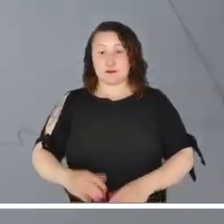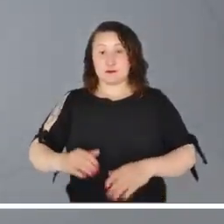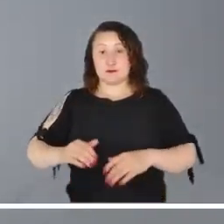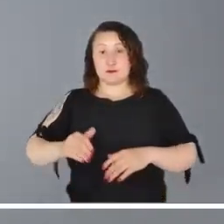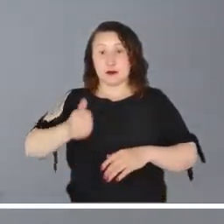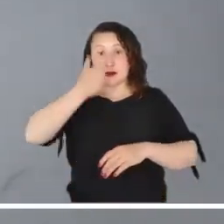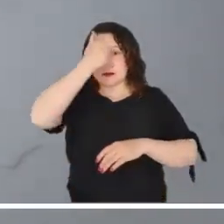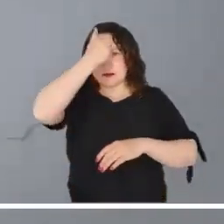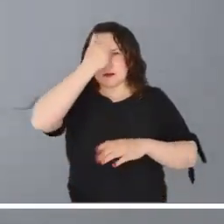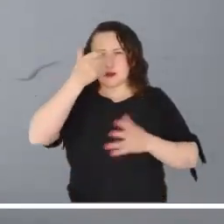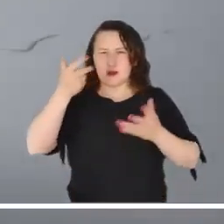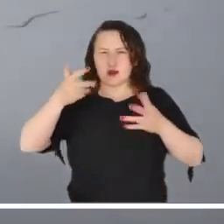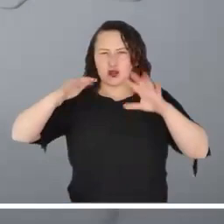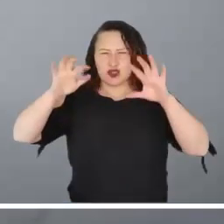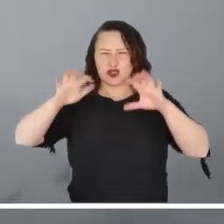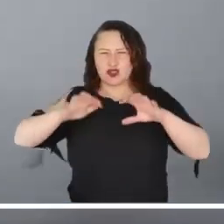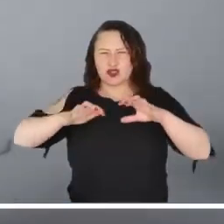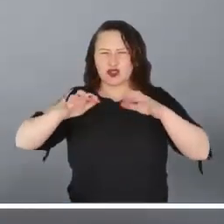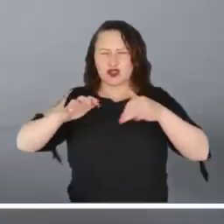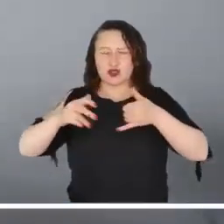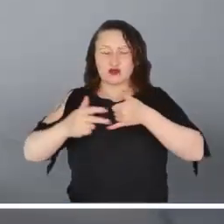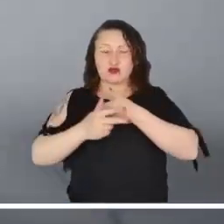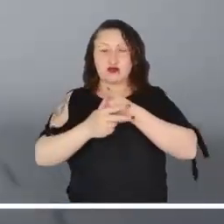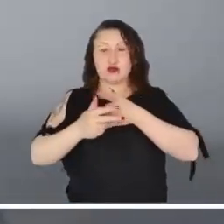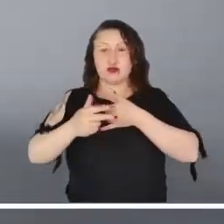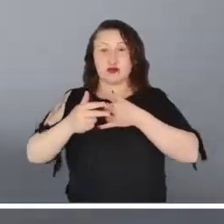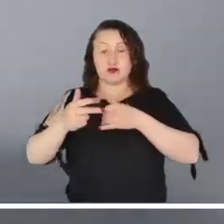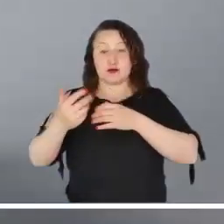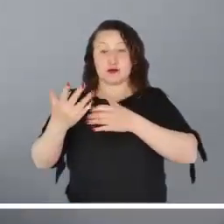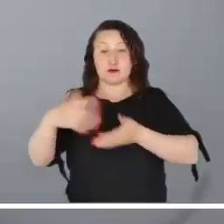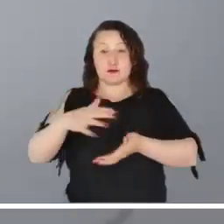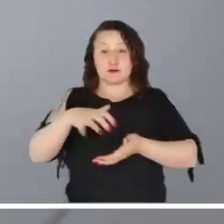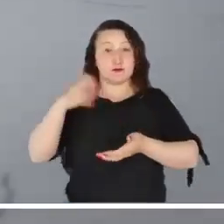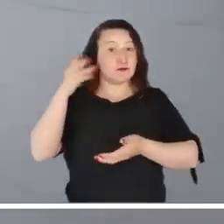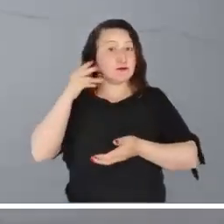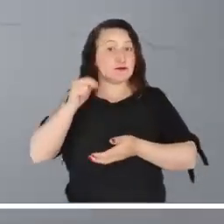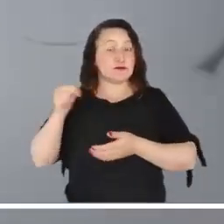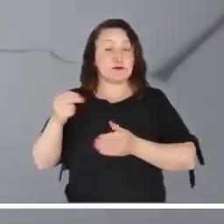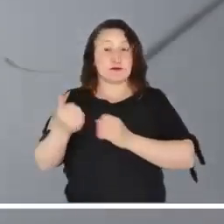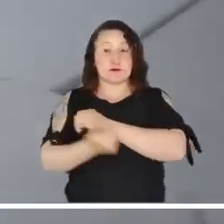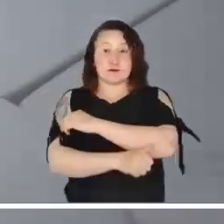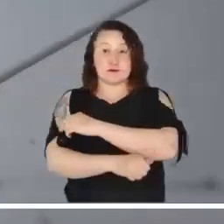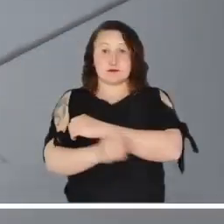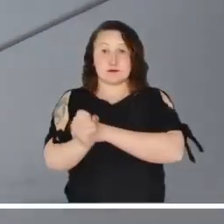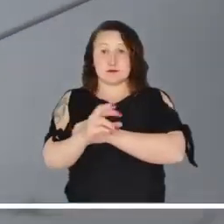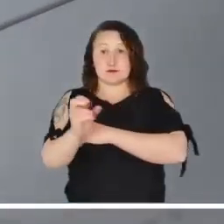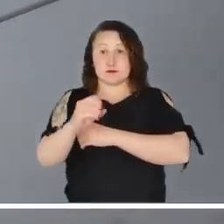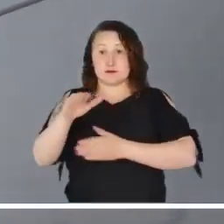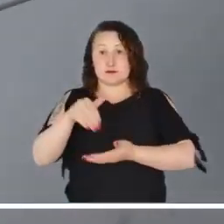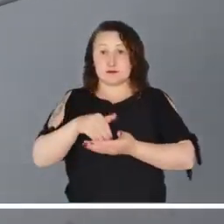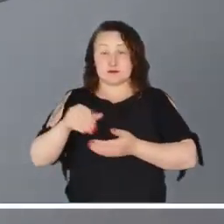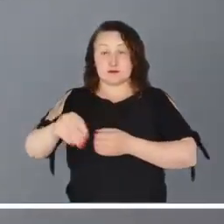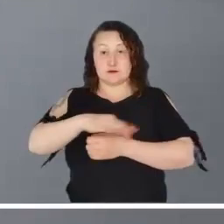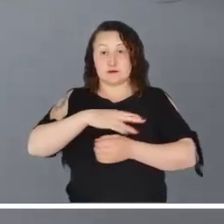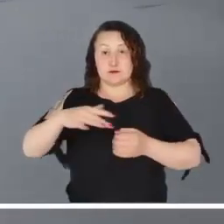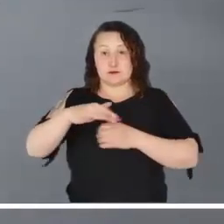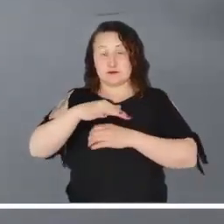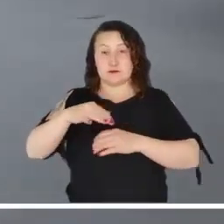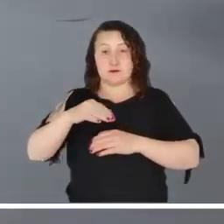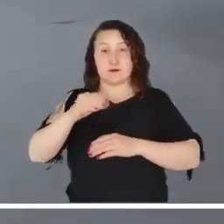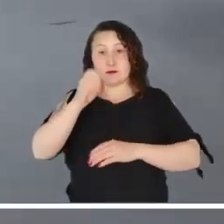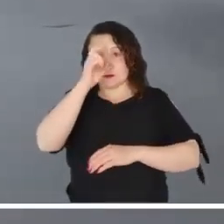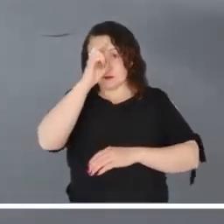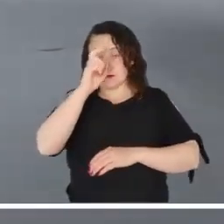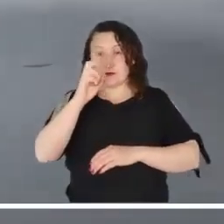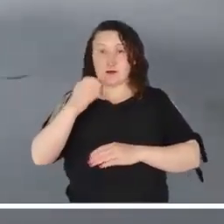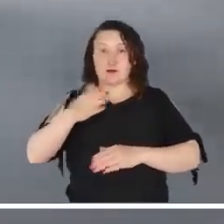La franja central promete algunas aguas en Los Santanderes, Boyacá, Oriente y Centro de Cundinamarca, norte de Antioquia y en los